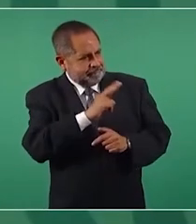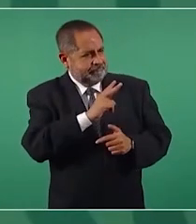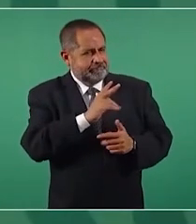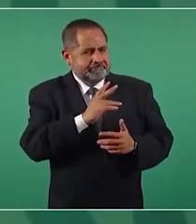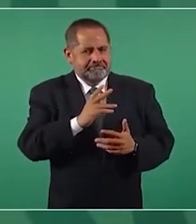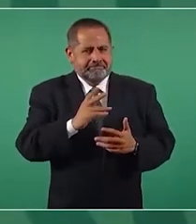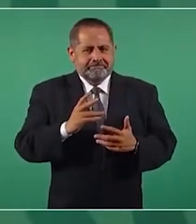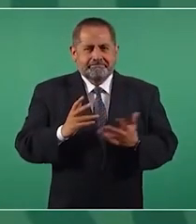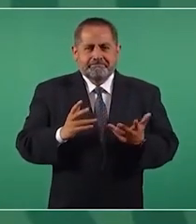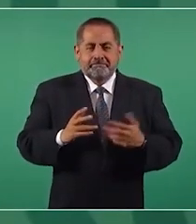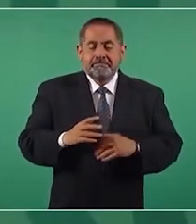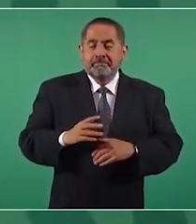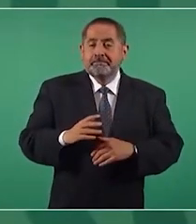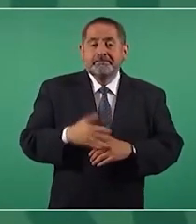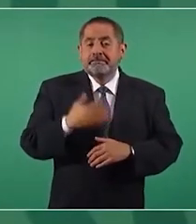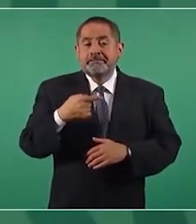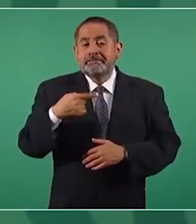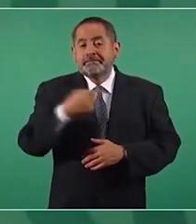porque él